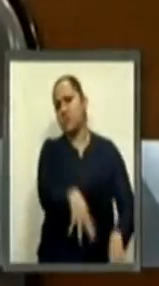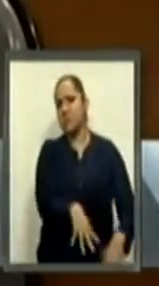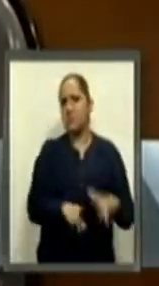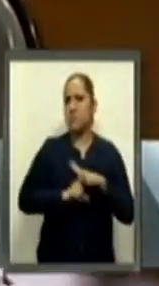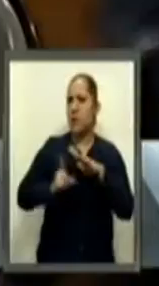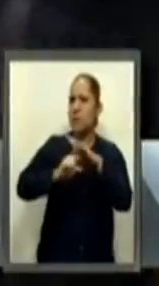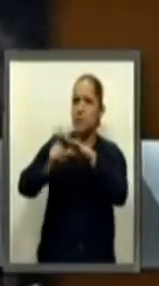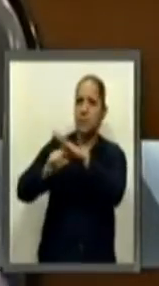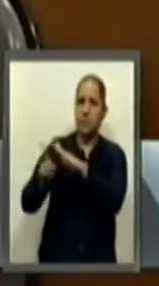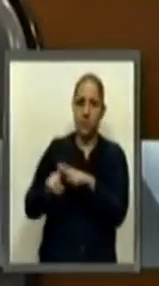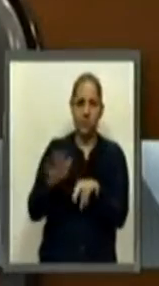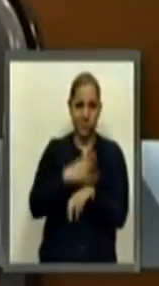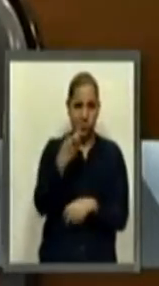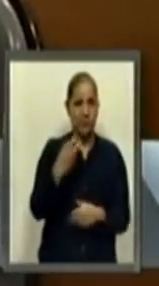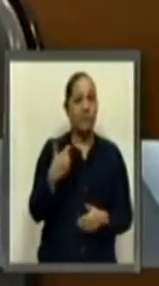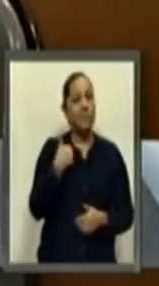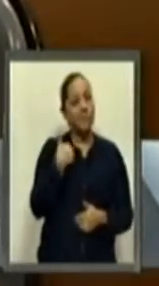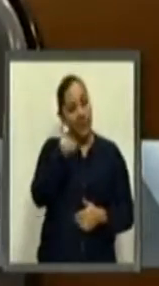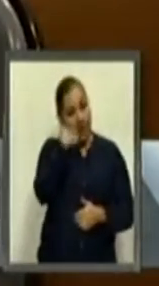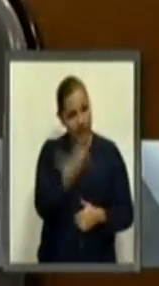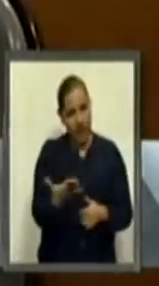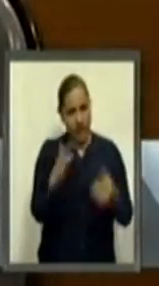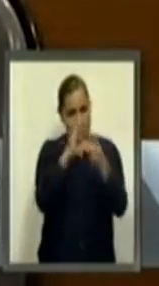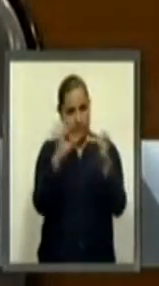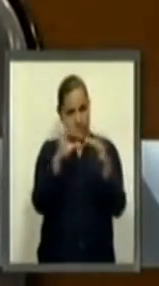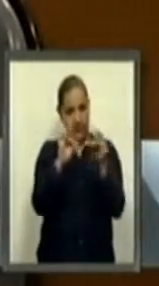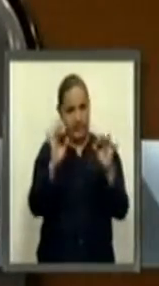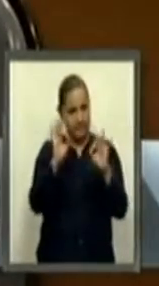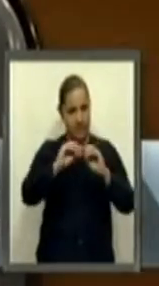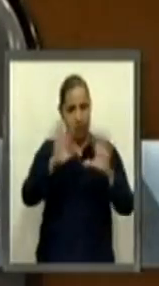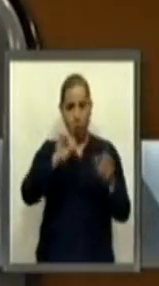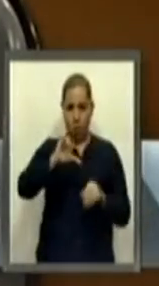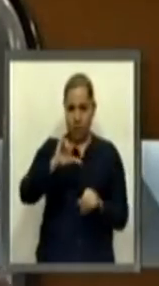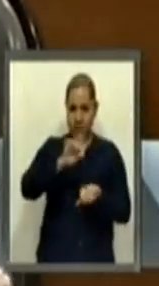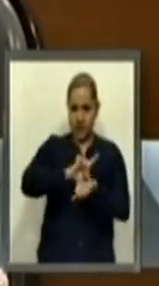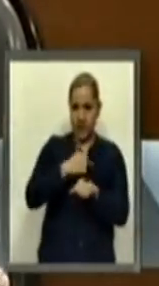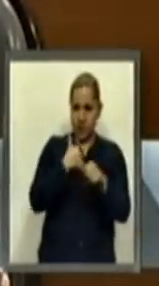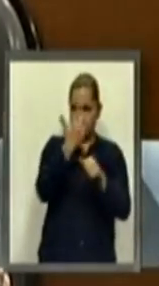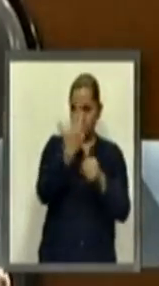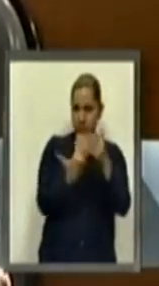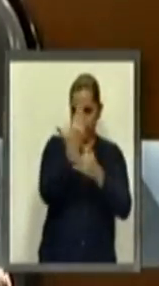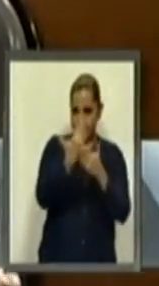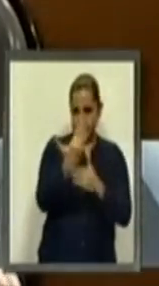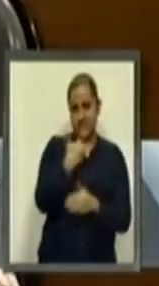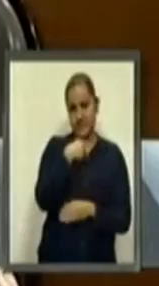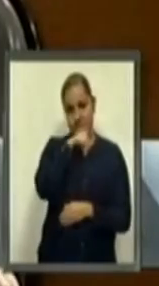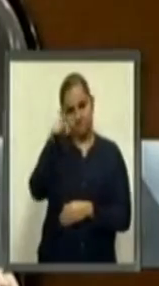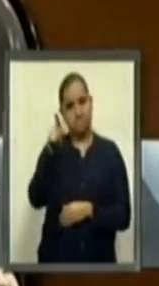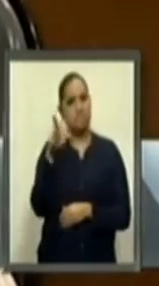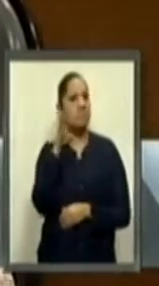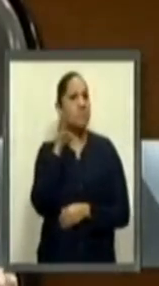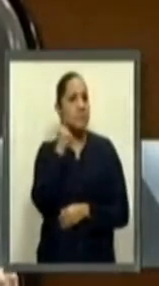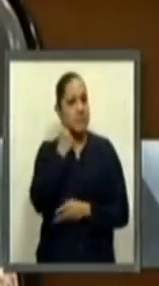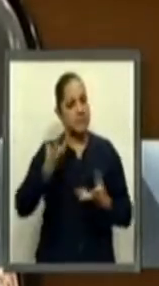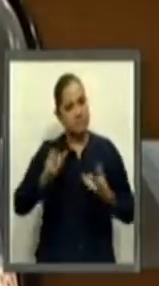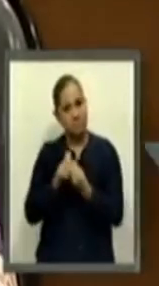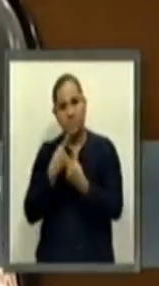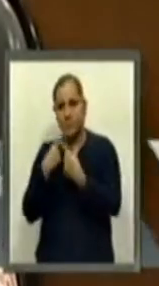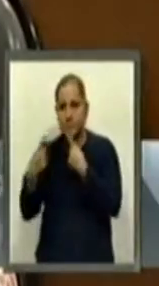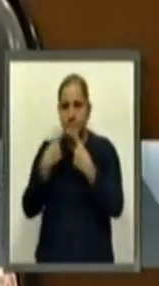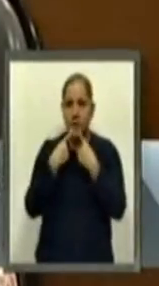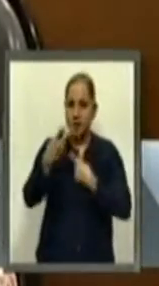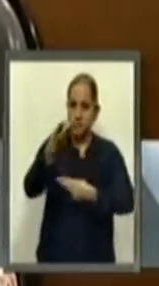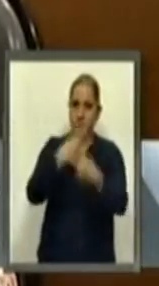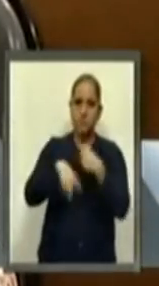atención acerca de una visita que tuvimos exactamente hoy a las 8 de la mañana en el Senado de la República, estuvo la